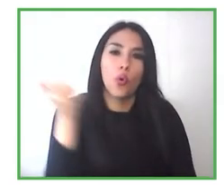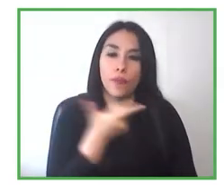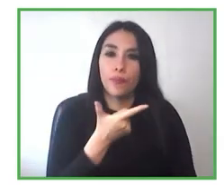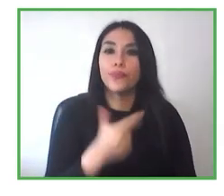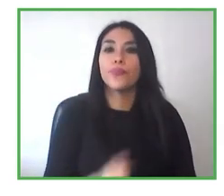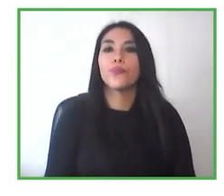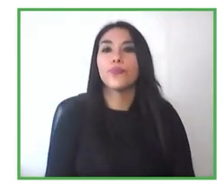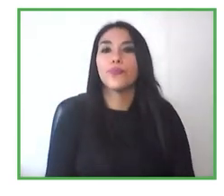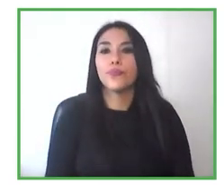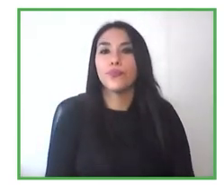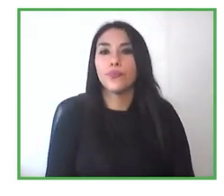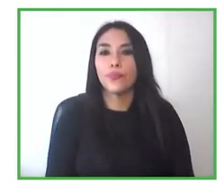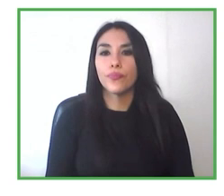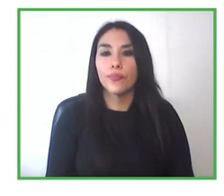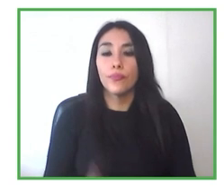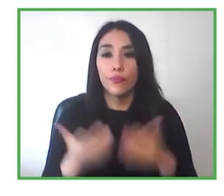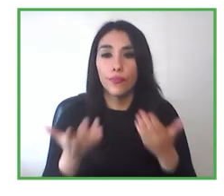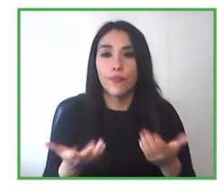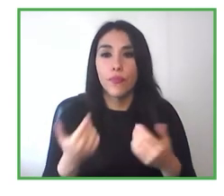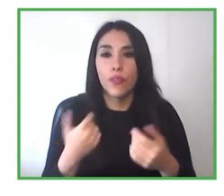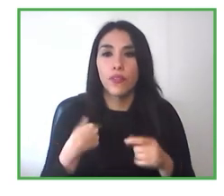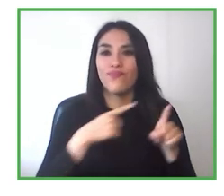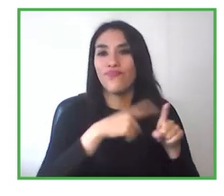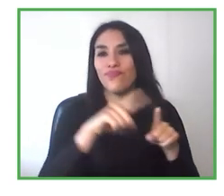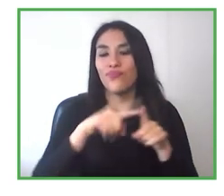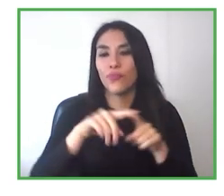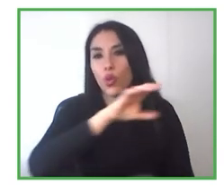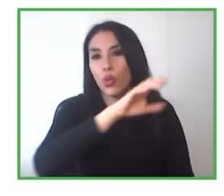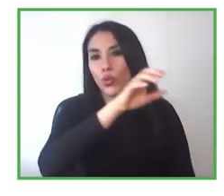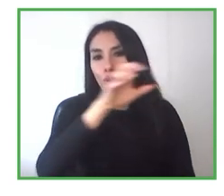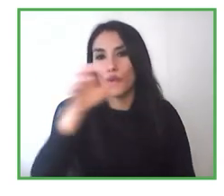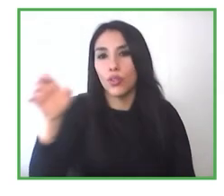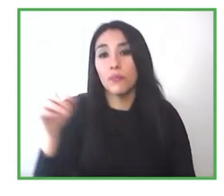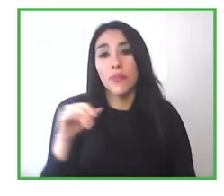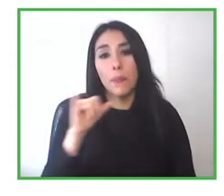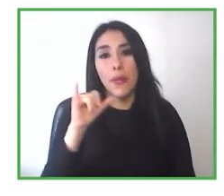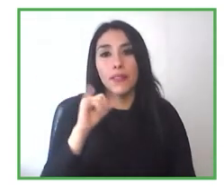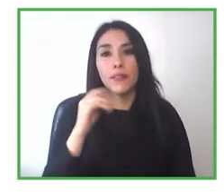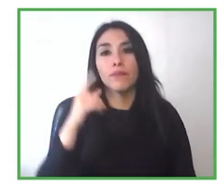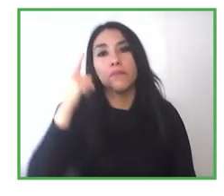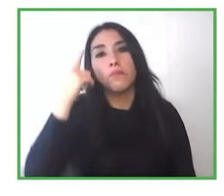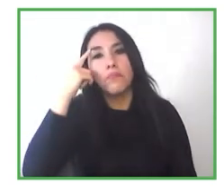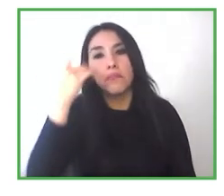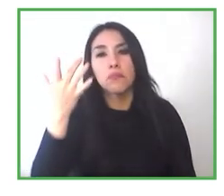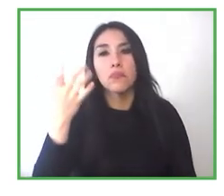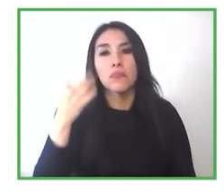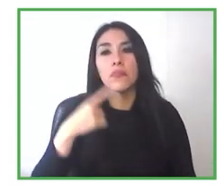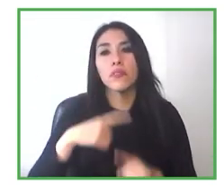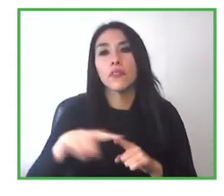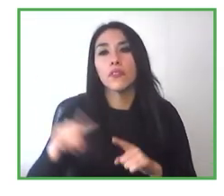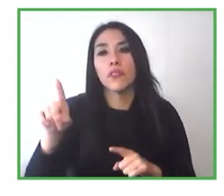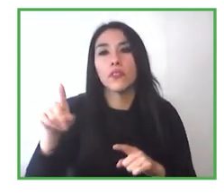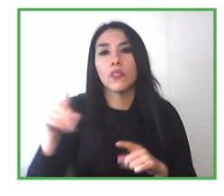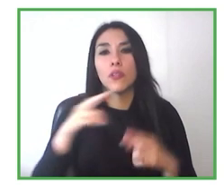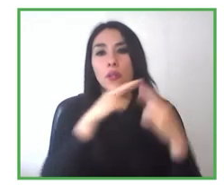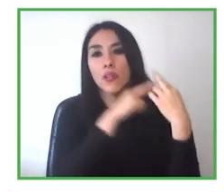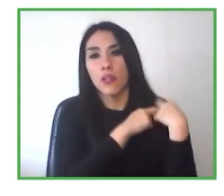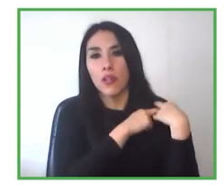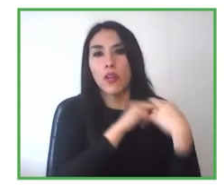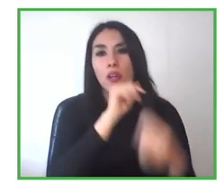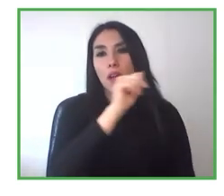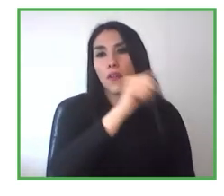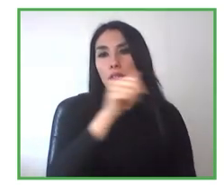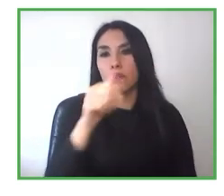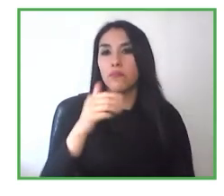de distintos países, como veíamos, ¿cierto? Pero también en los distintos roles, en que cada uno está, como política pública, ¿cierto? Y